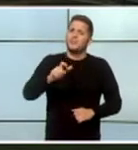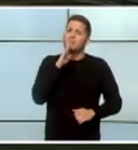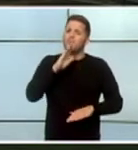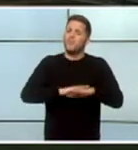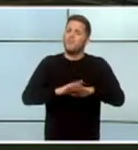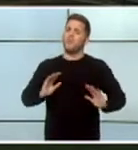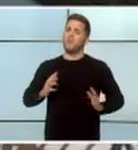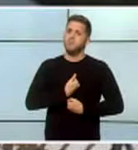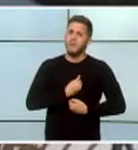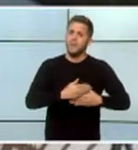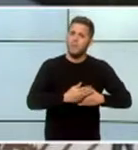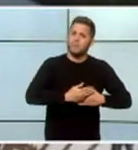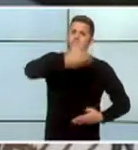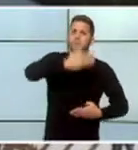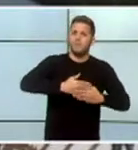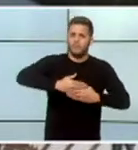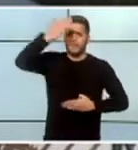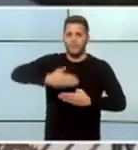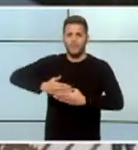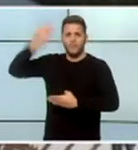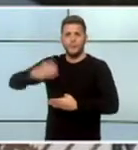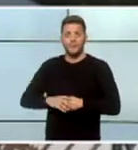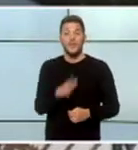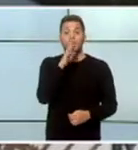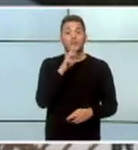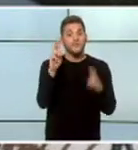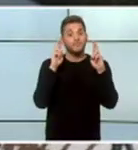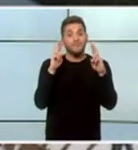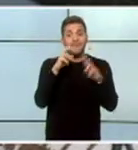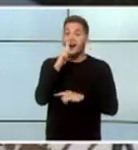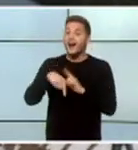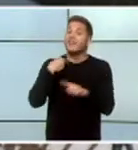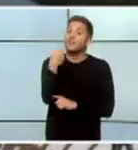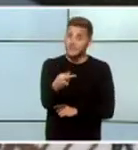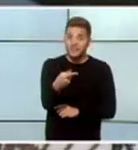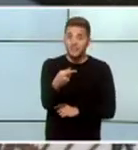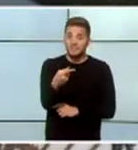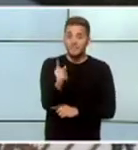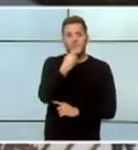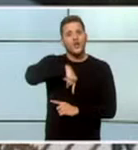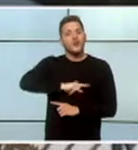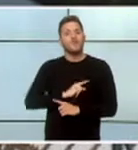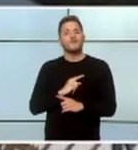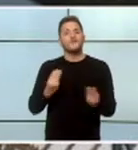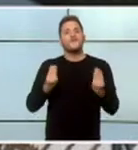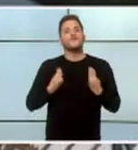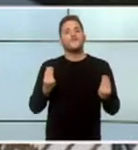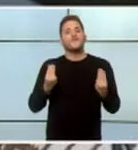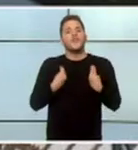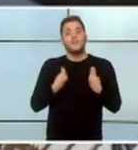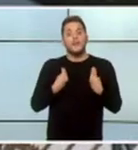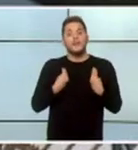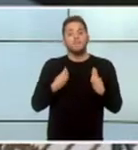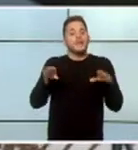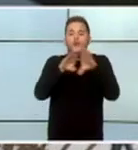de egoísmo... ...por eso... ...deseo que en el próximo año... ...podamos vivir en un mundo... ...donde no